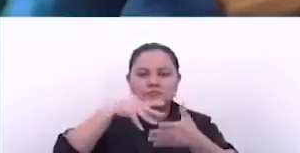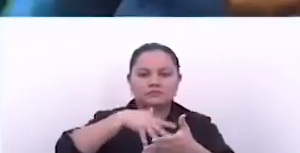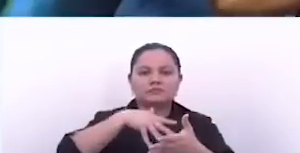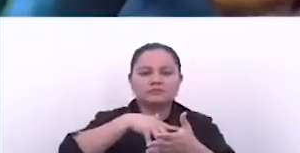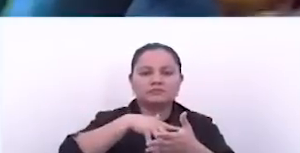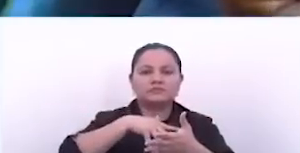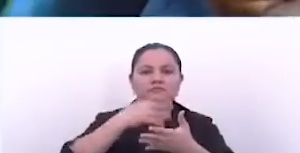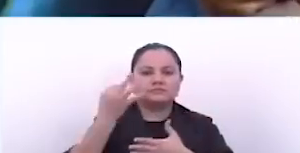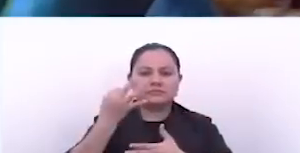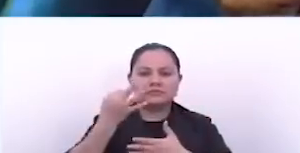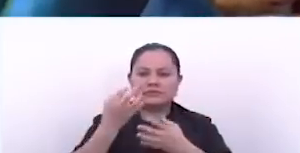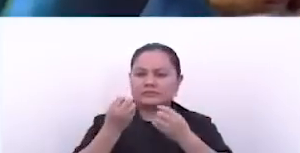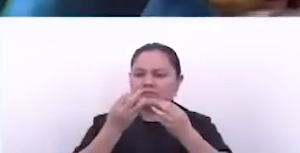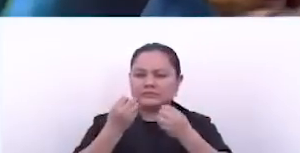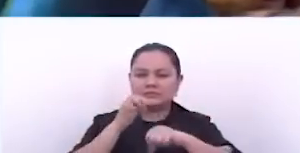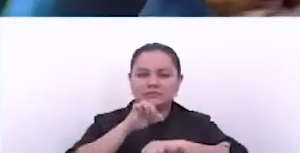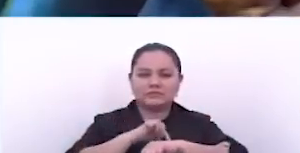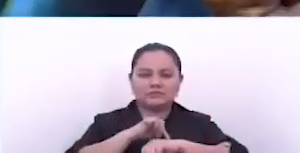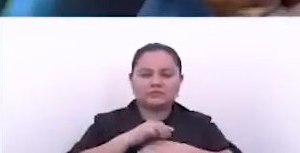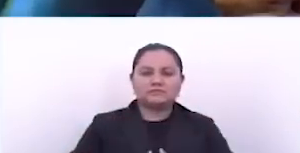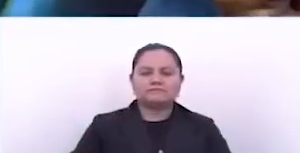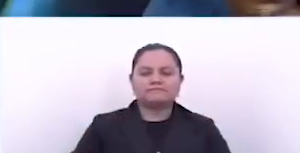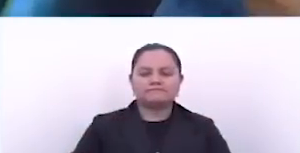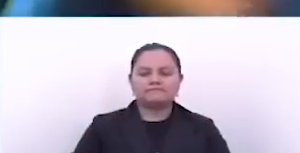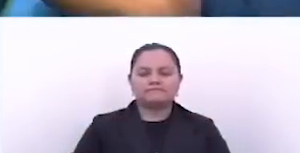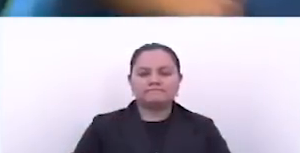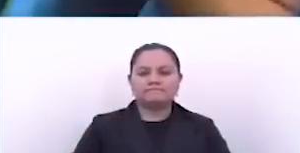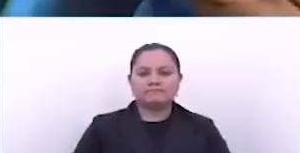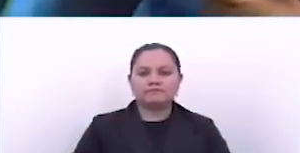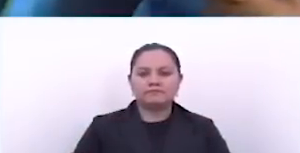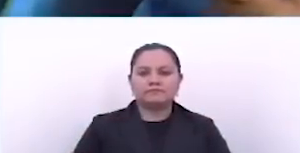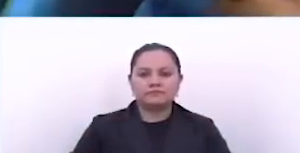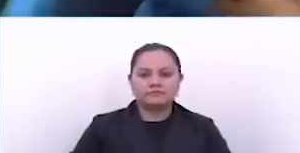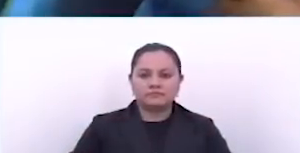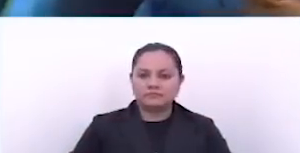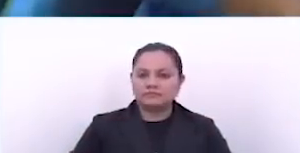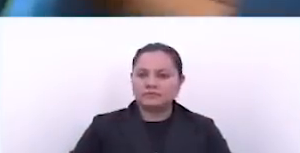salvadoreño necesitó por tanto tiempo. Y un dato más.